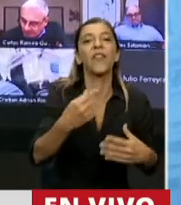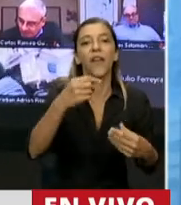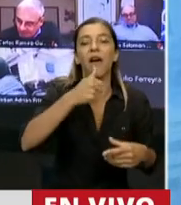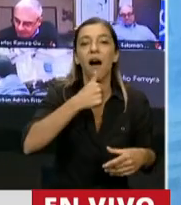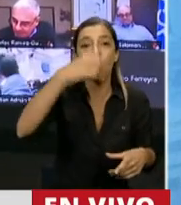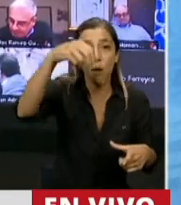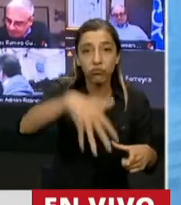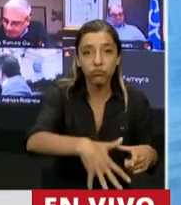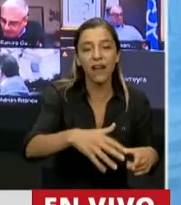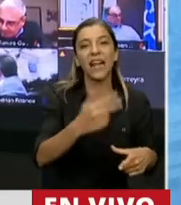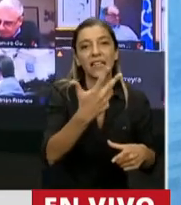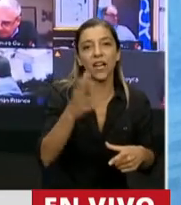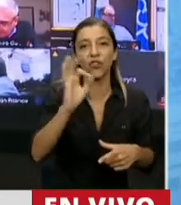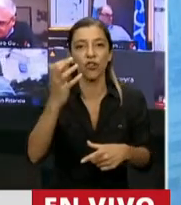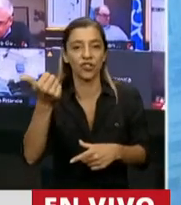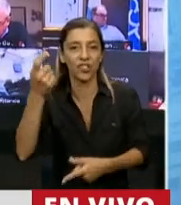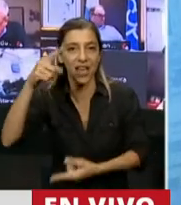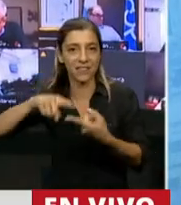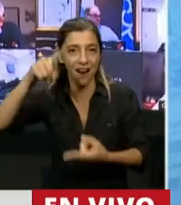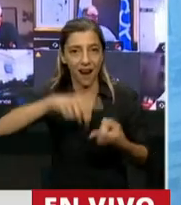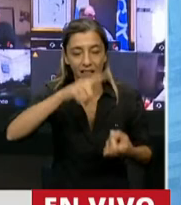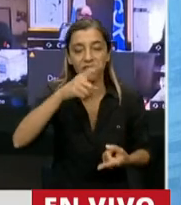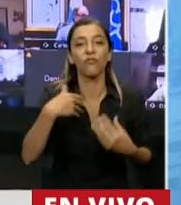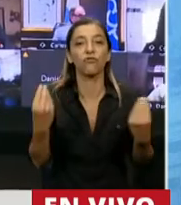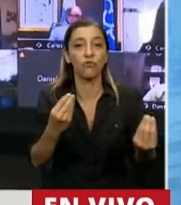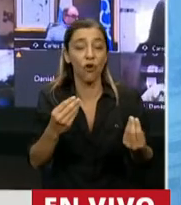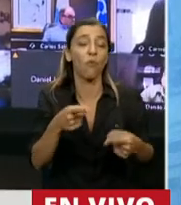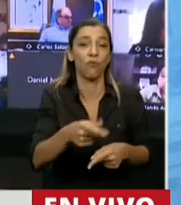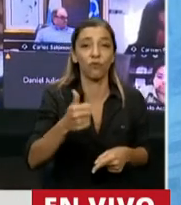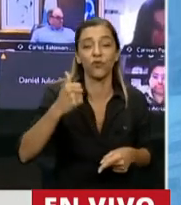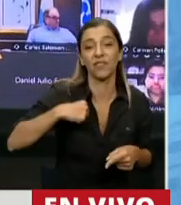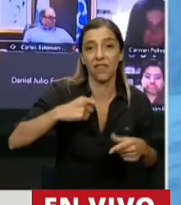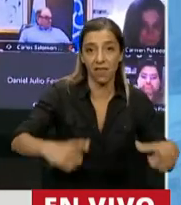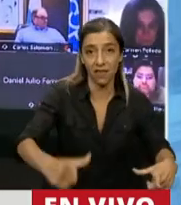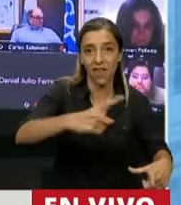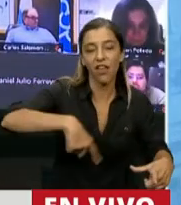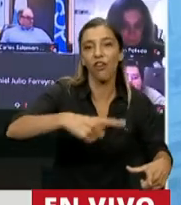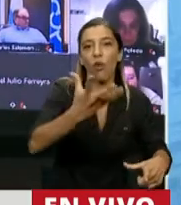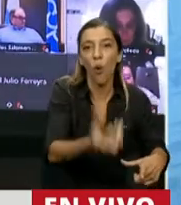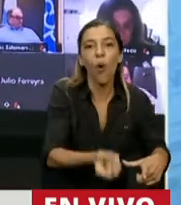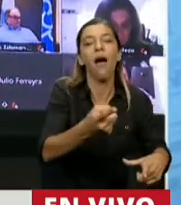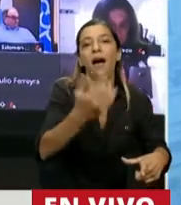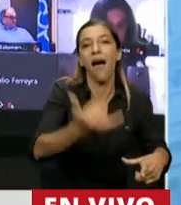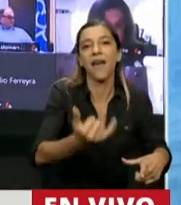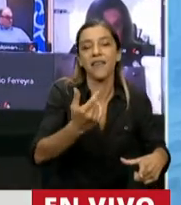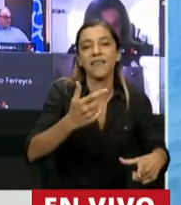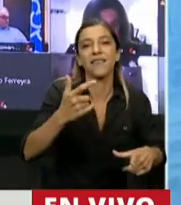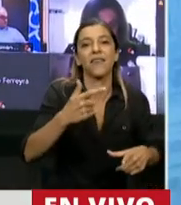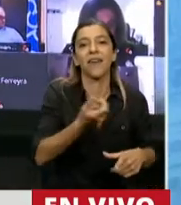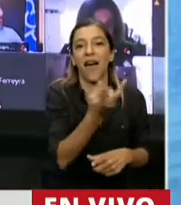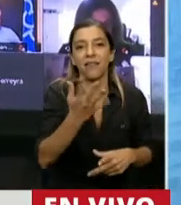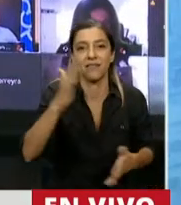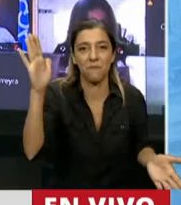consumo del agua en los inodoros. Con esto ya redondeo, señor Presidente, quiero decirle para que tomemos